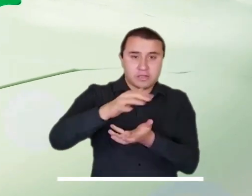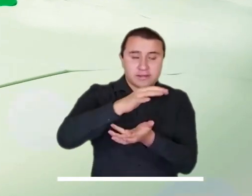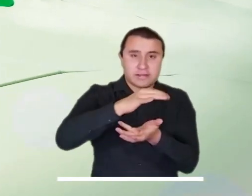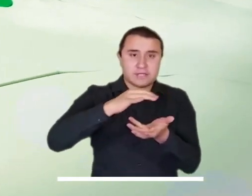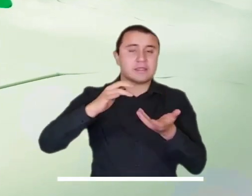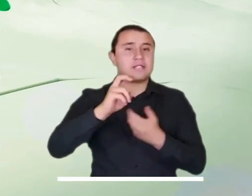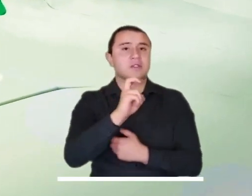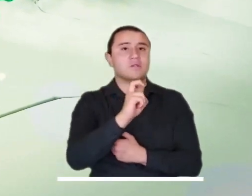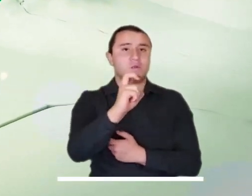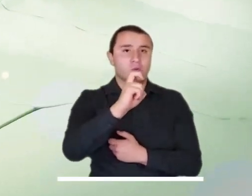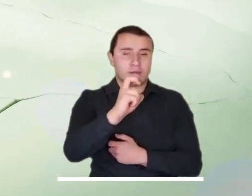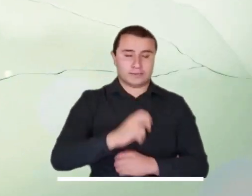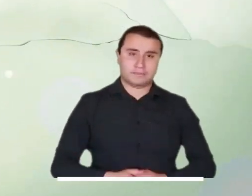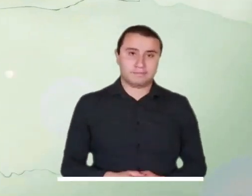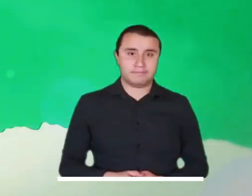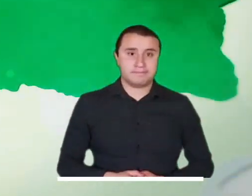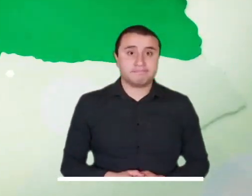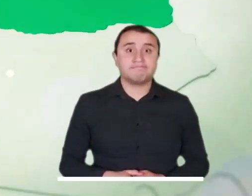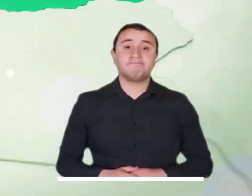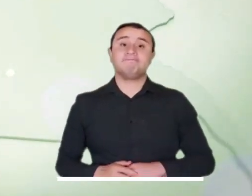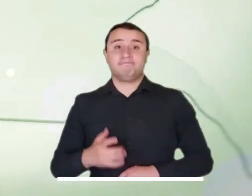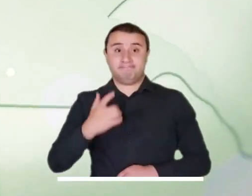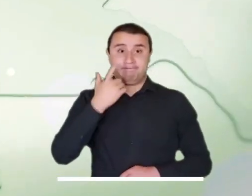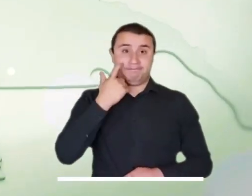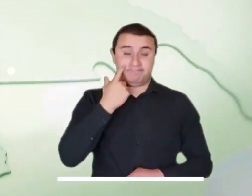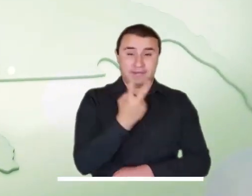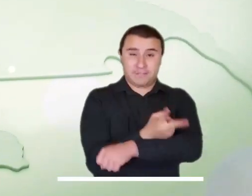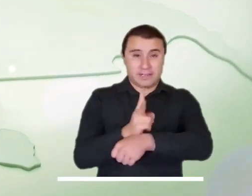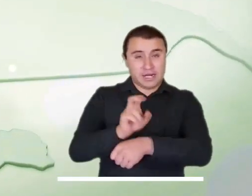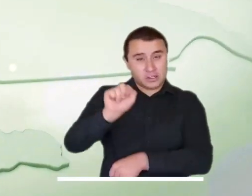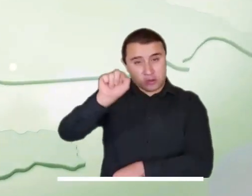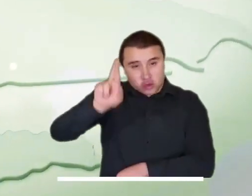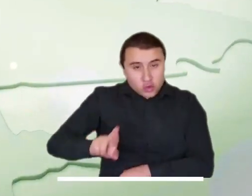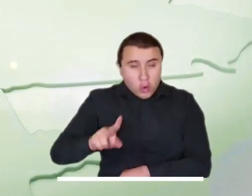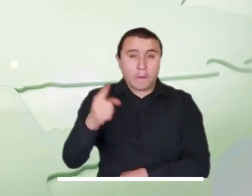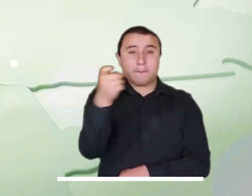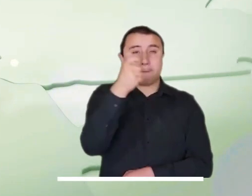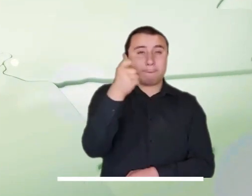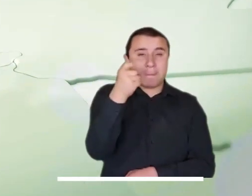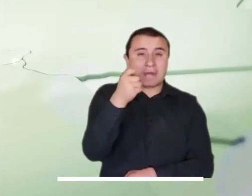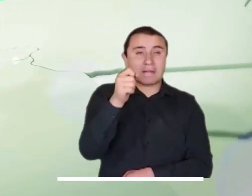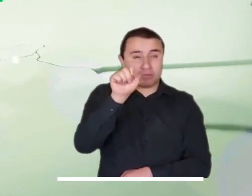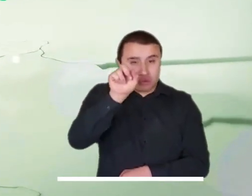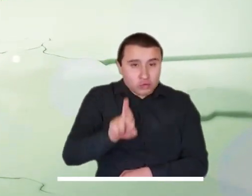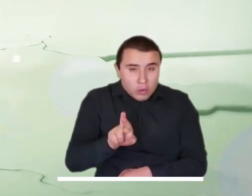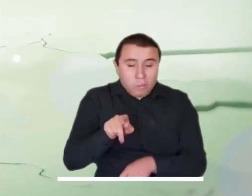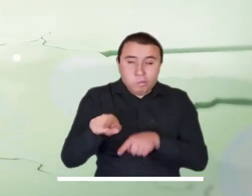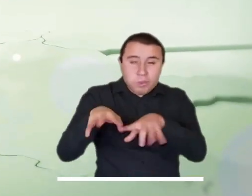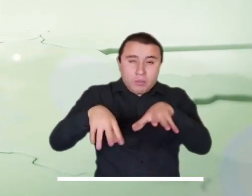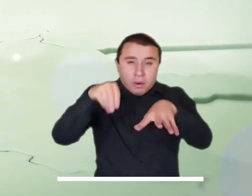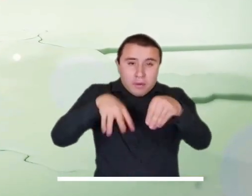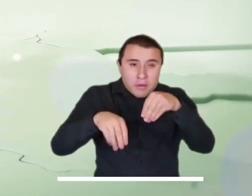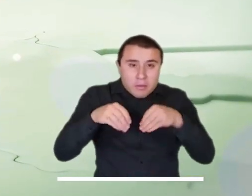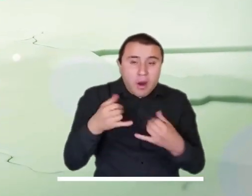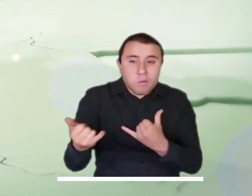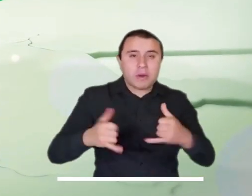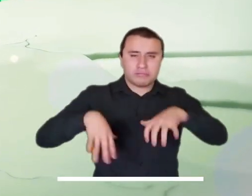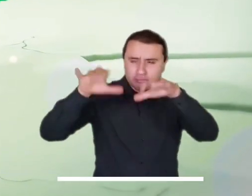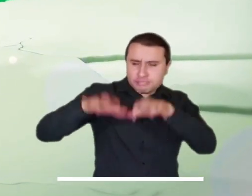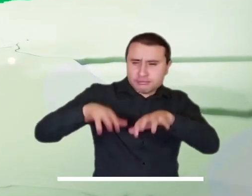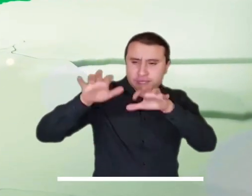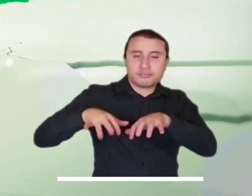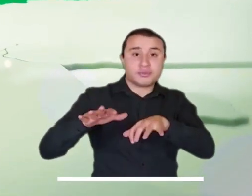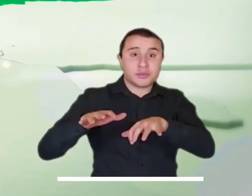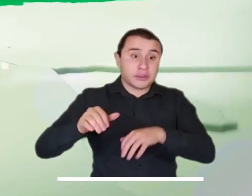Eje Cafetero y el norte del departamento de San Andrés. Mientras que en el suroriente de Bichada y en el pie de Monte de Meta se